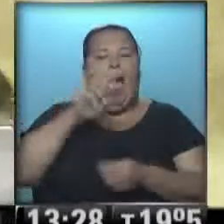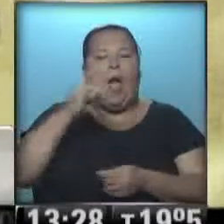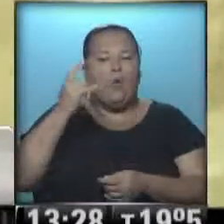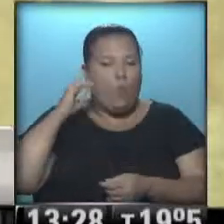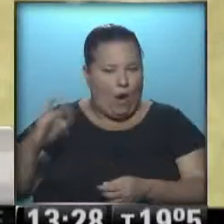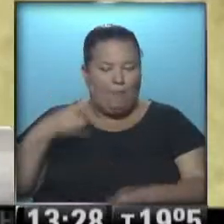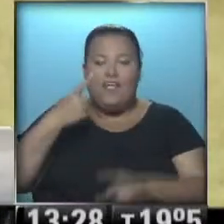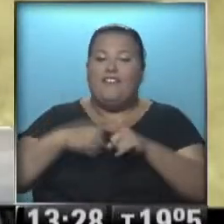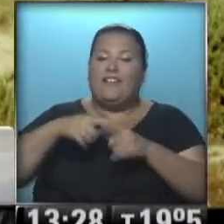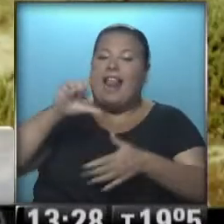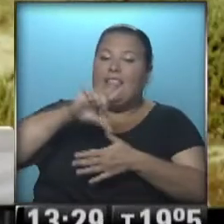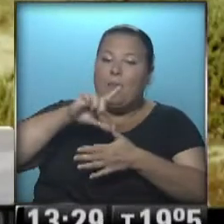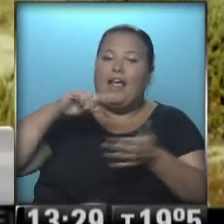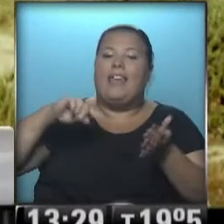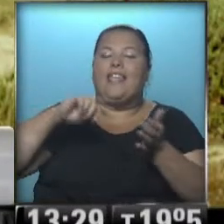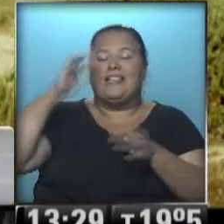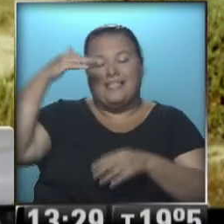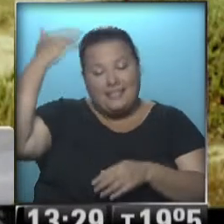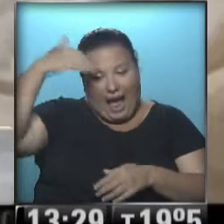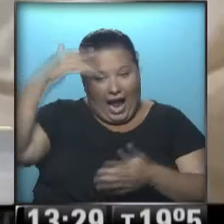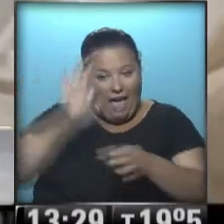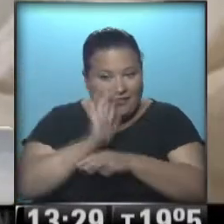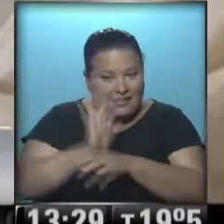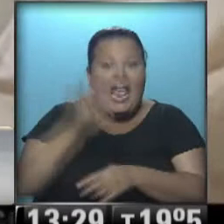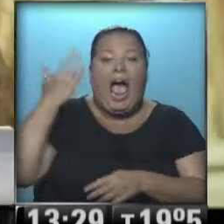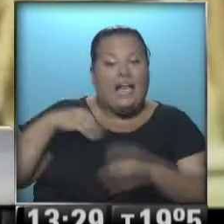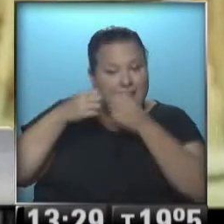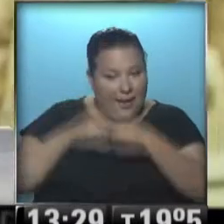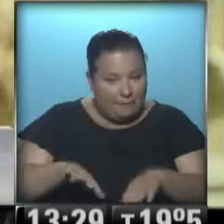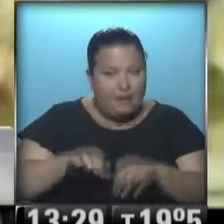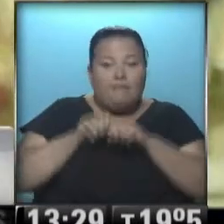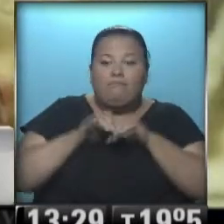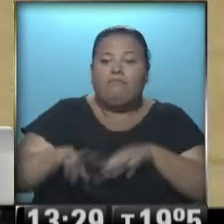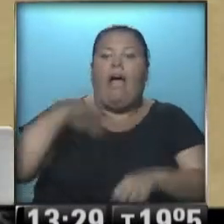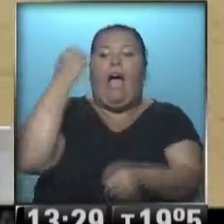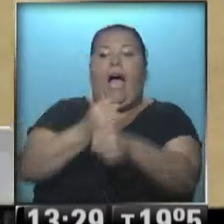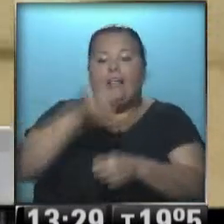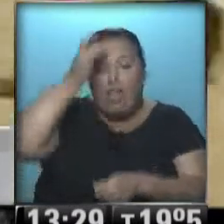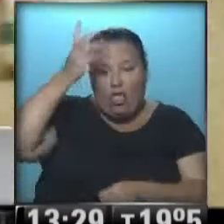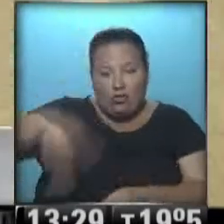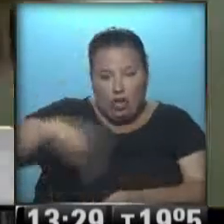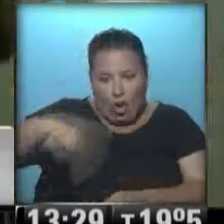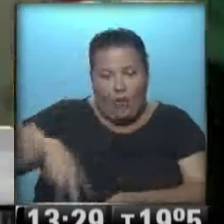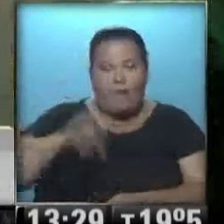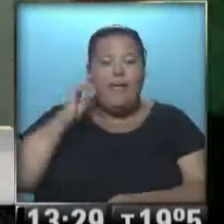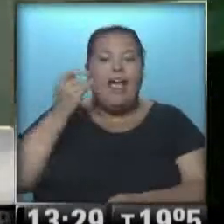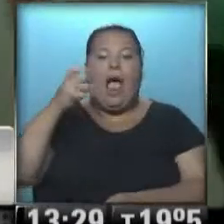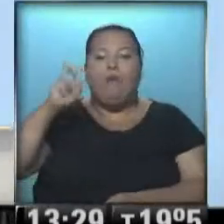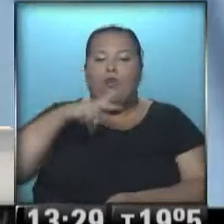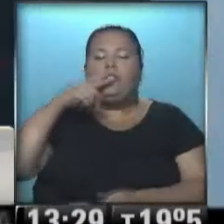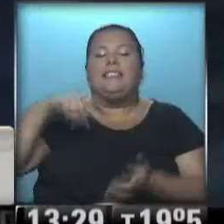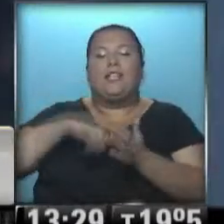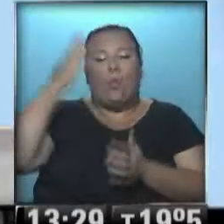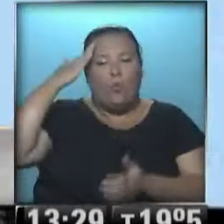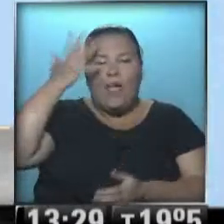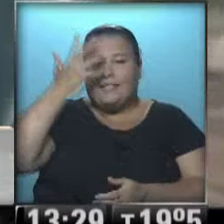el Festival Latinoamericano de Cine Árabe, que también comenzó ayer y que se extiende hasta el día 12 de noviembre en el Gomont, en el Centro Cultural San